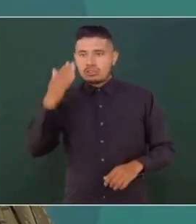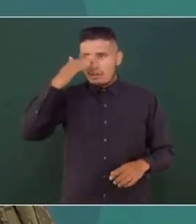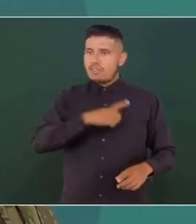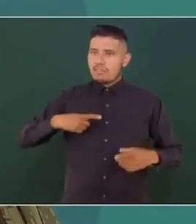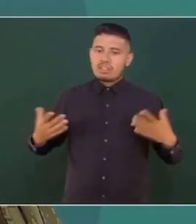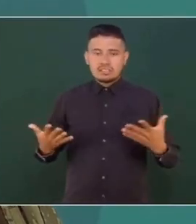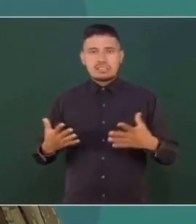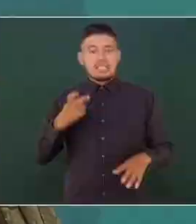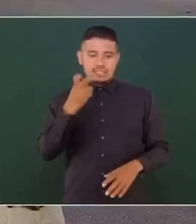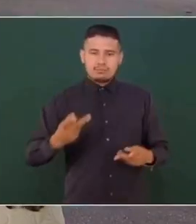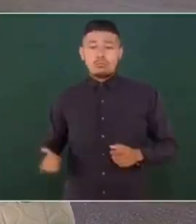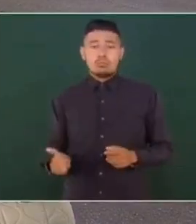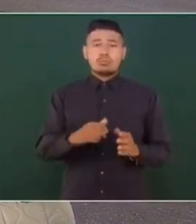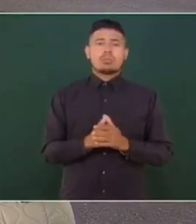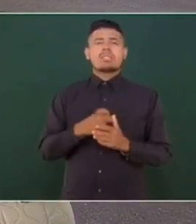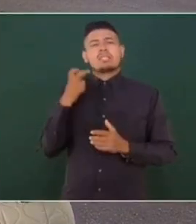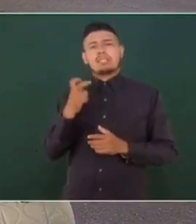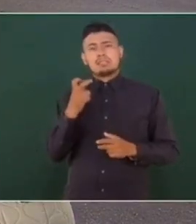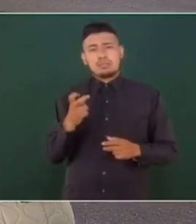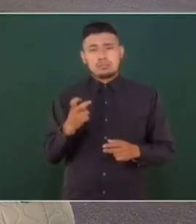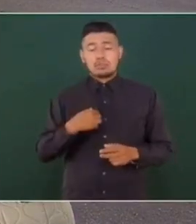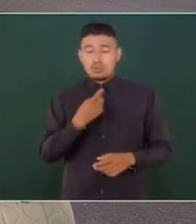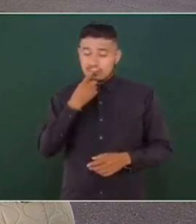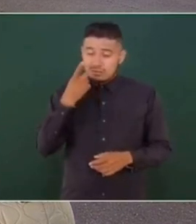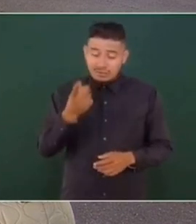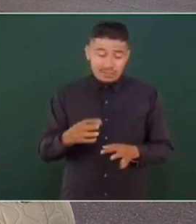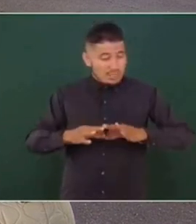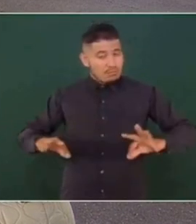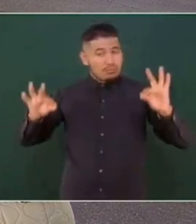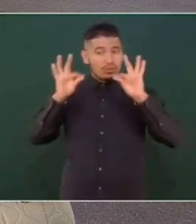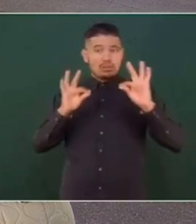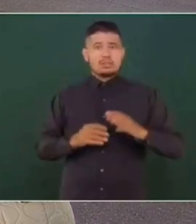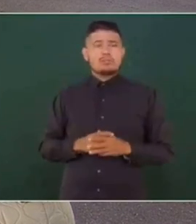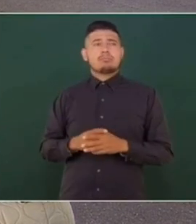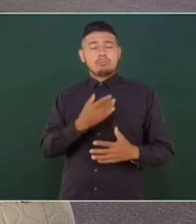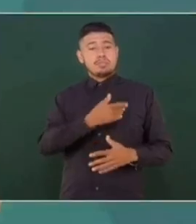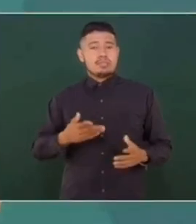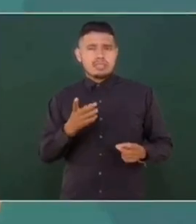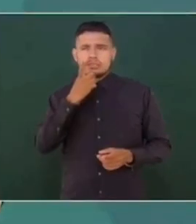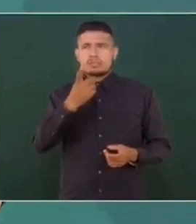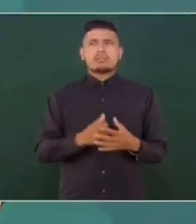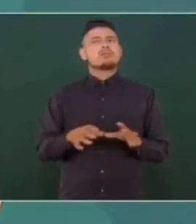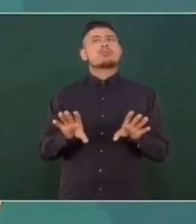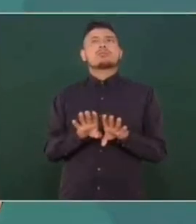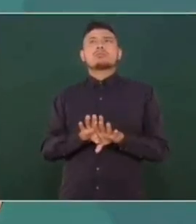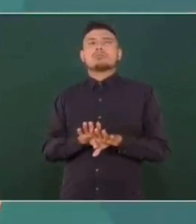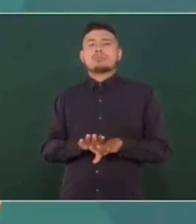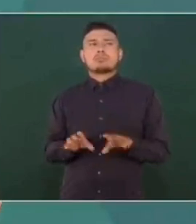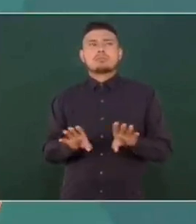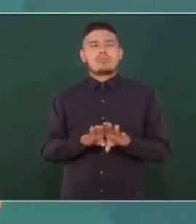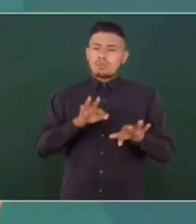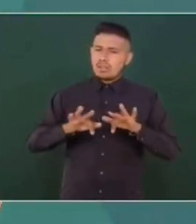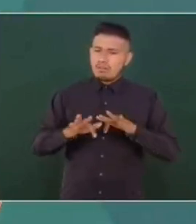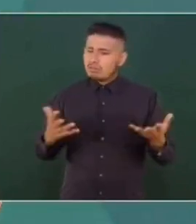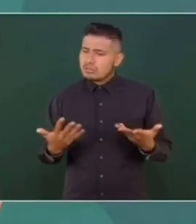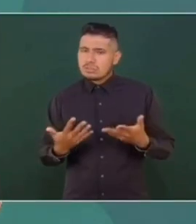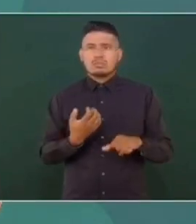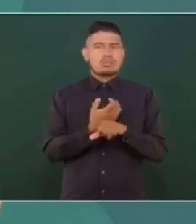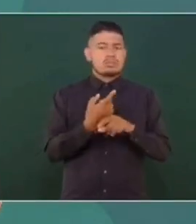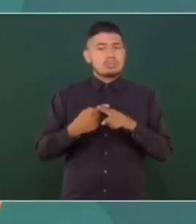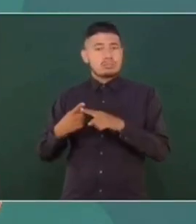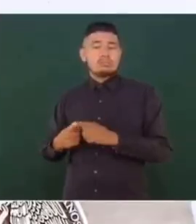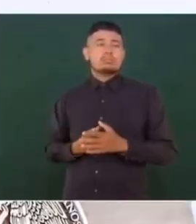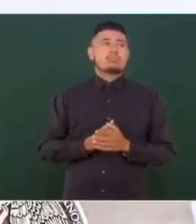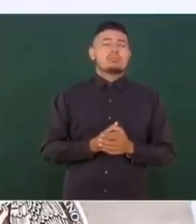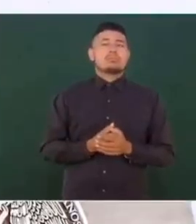lo que debe de hacer en ese ámbito y ahí lo estamos preparando. Y eso, lo que les mencionamos que era importante, y el señor Presidente lo acaba de mencionar, cómo el trabajo que hacemos en los estados,